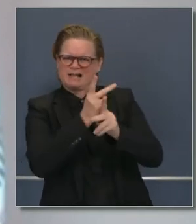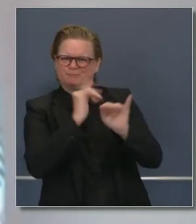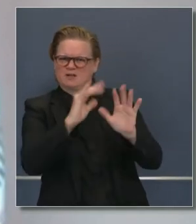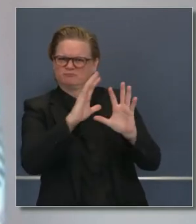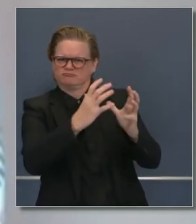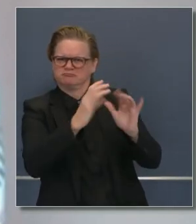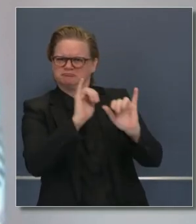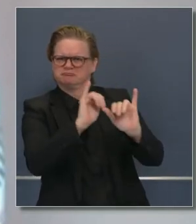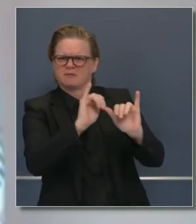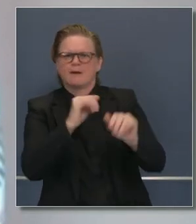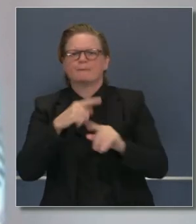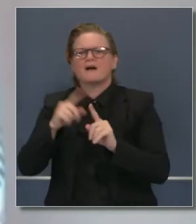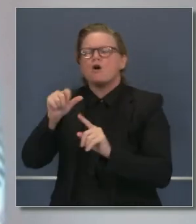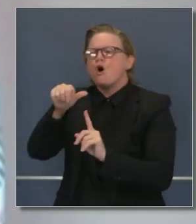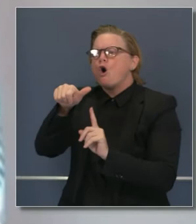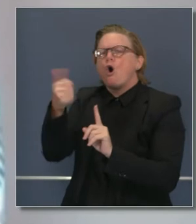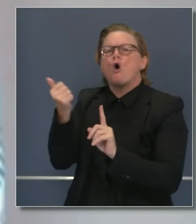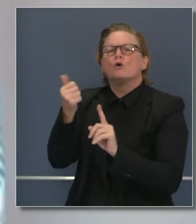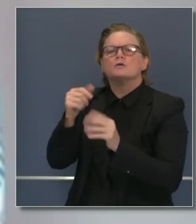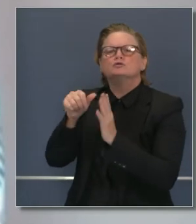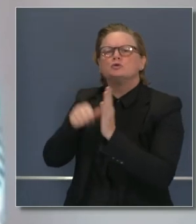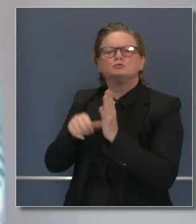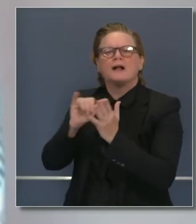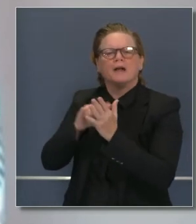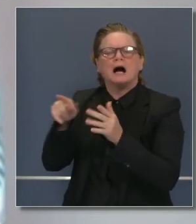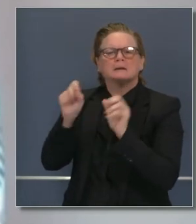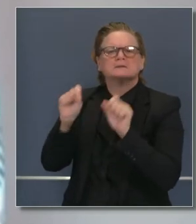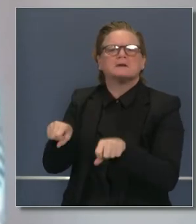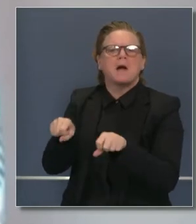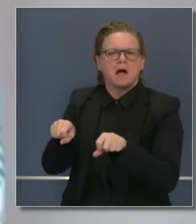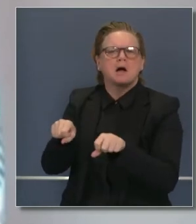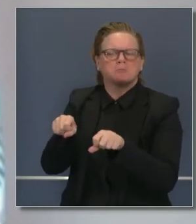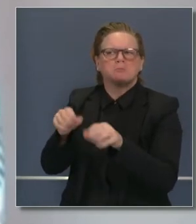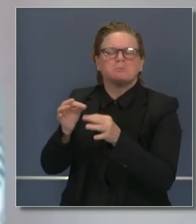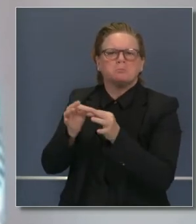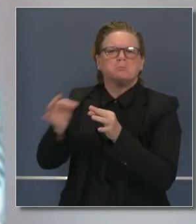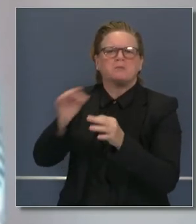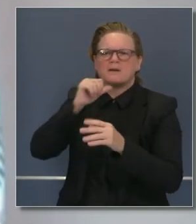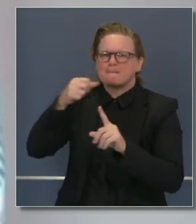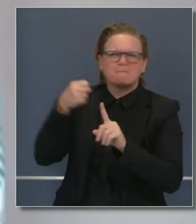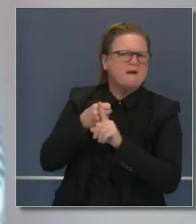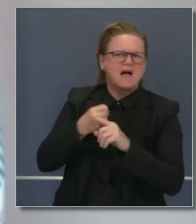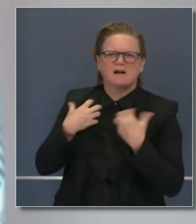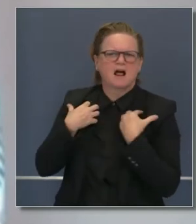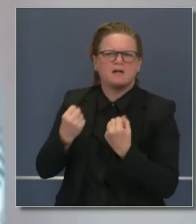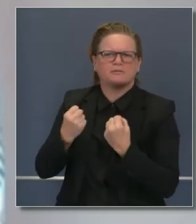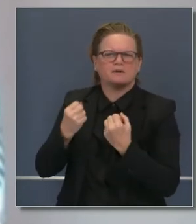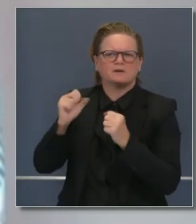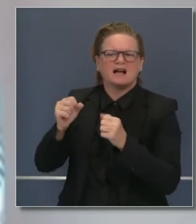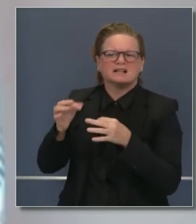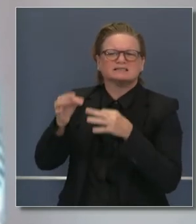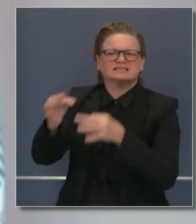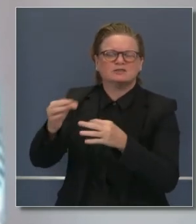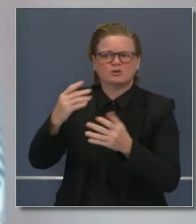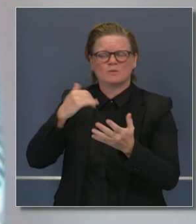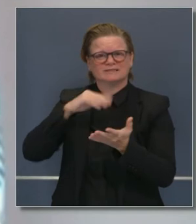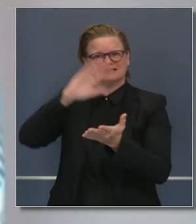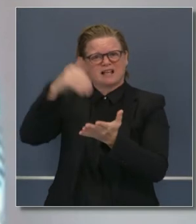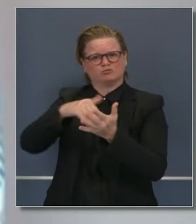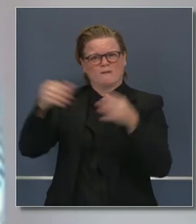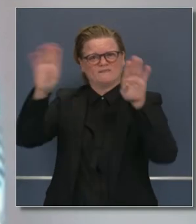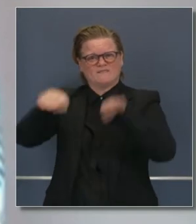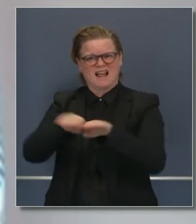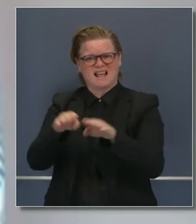para clínicas y hospitales. Especialmente en el Valle Central, si ve partes del sur de California, áreas de la Bahía.